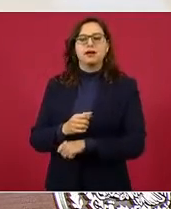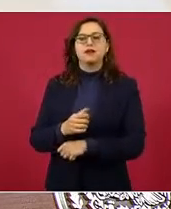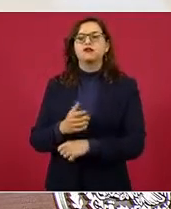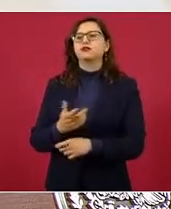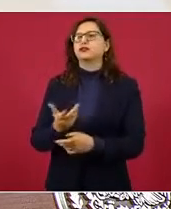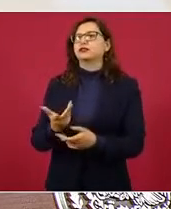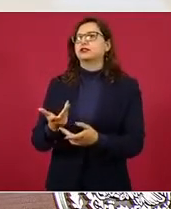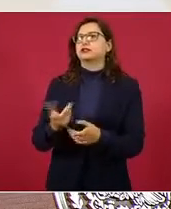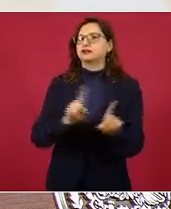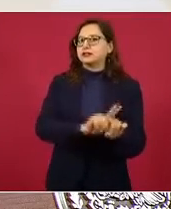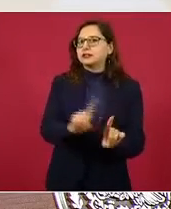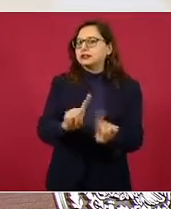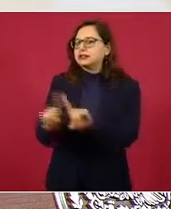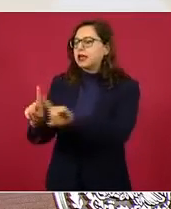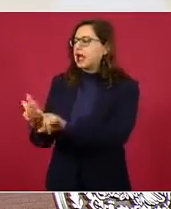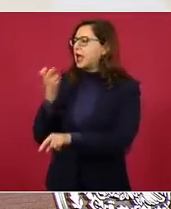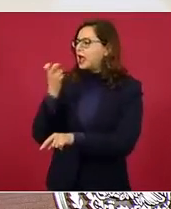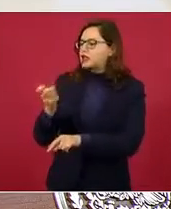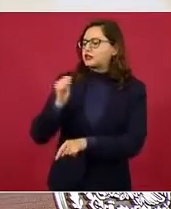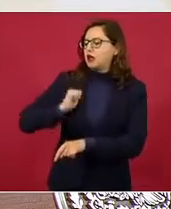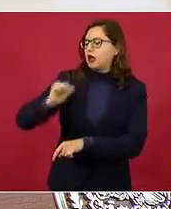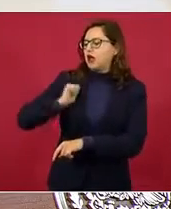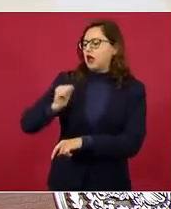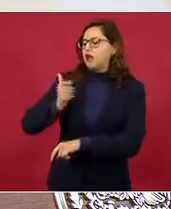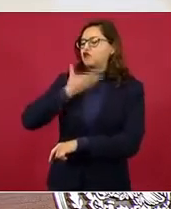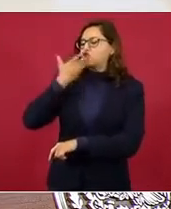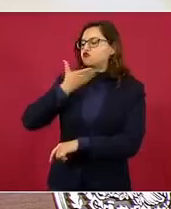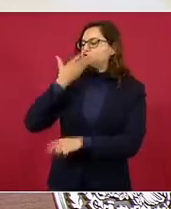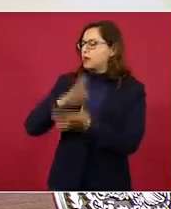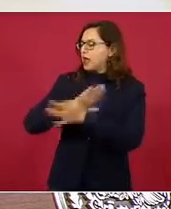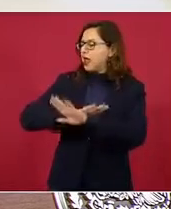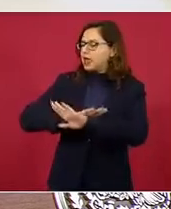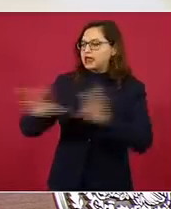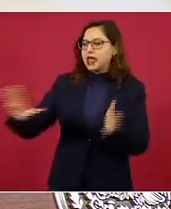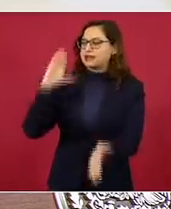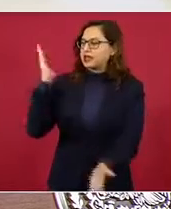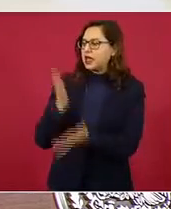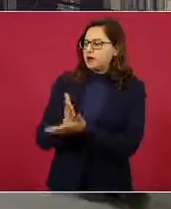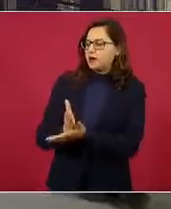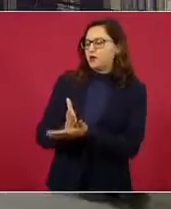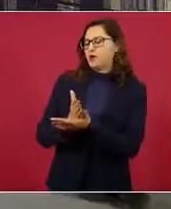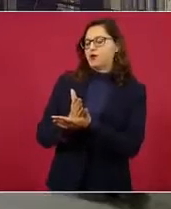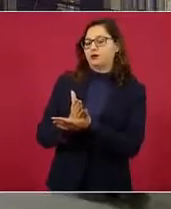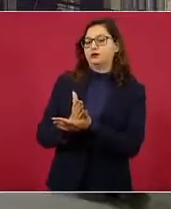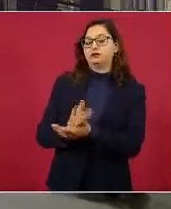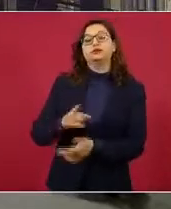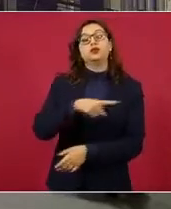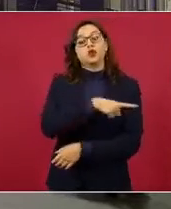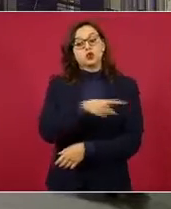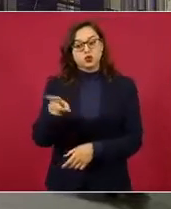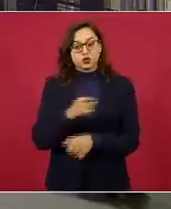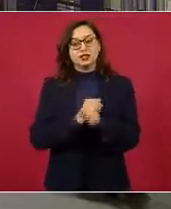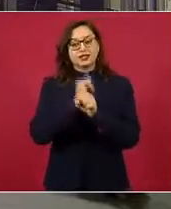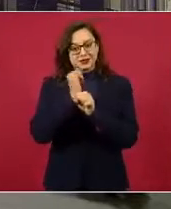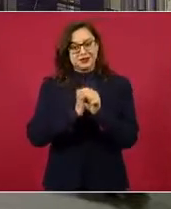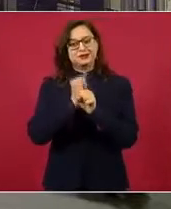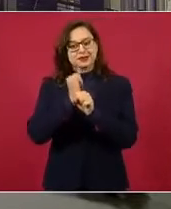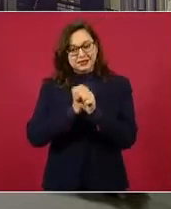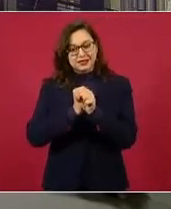si ustedes investigan que sí investigan